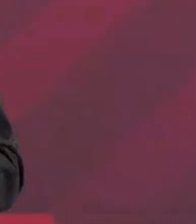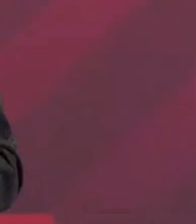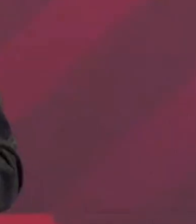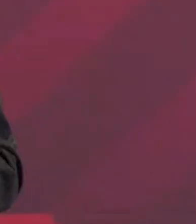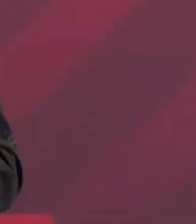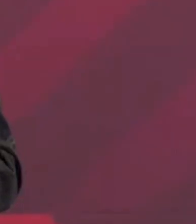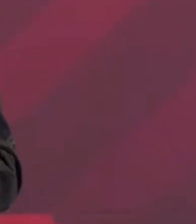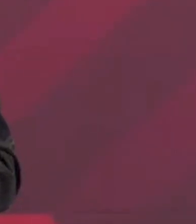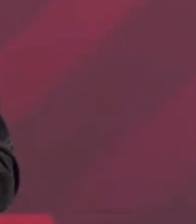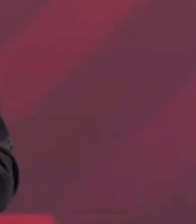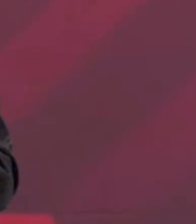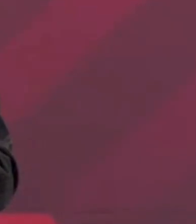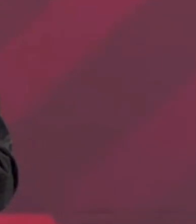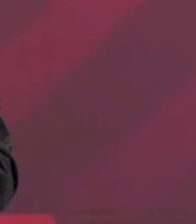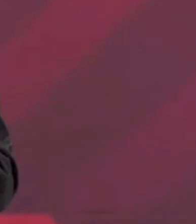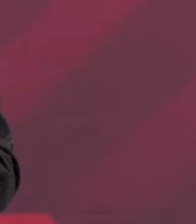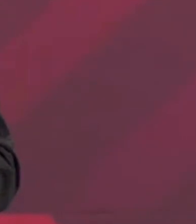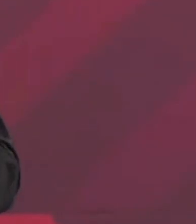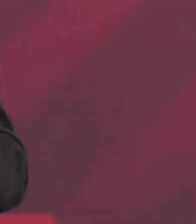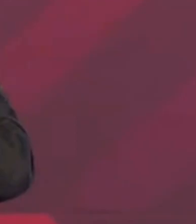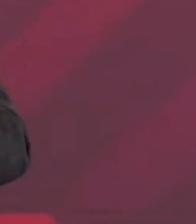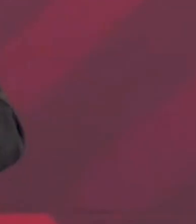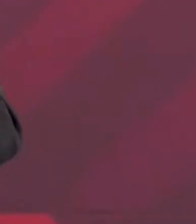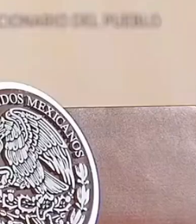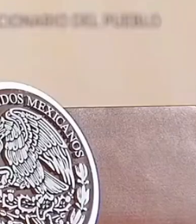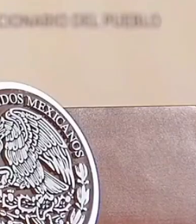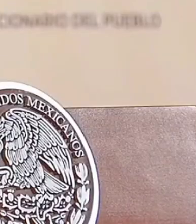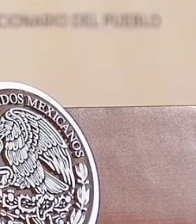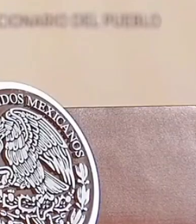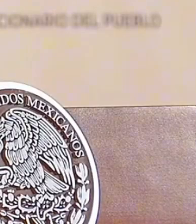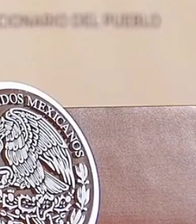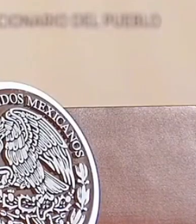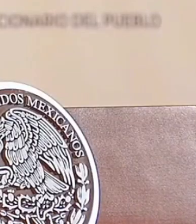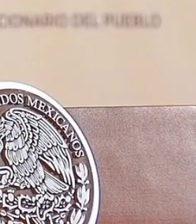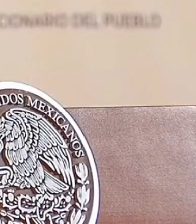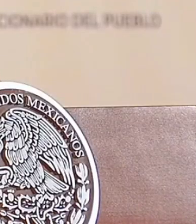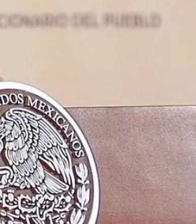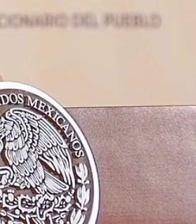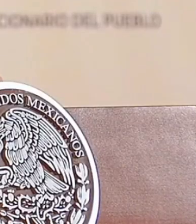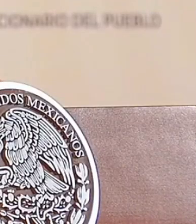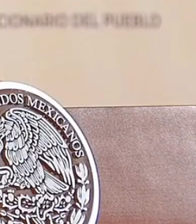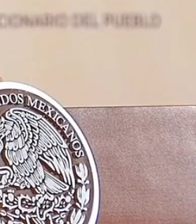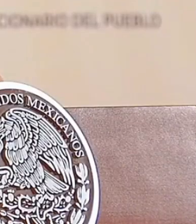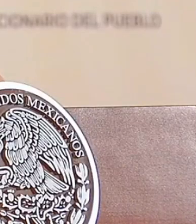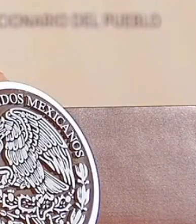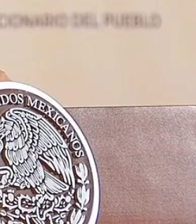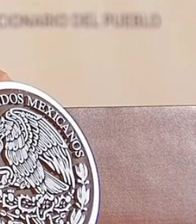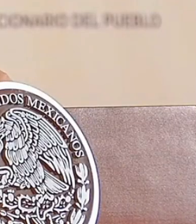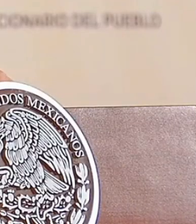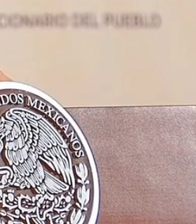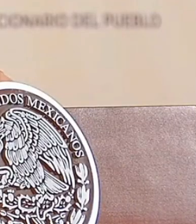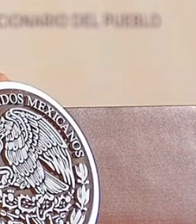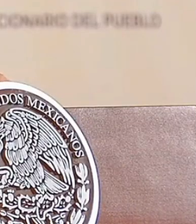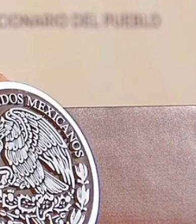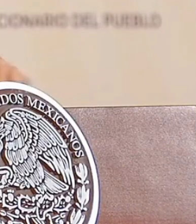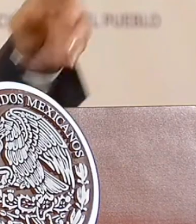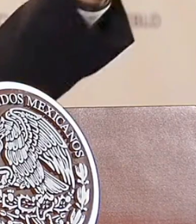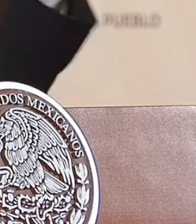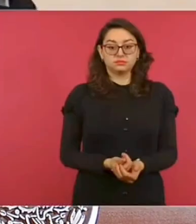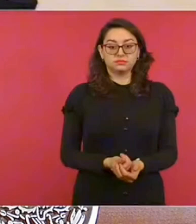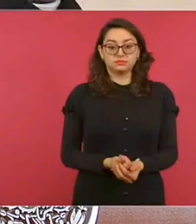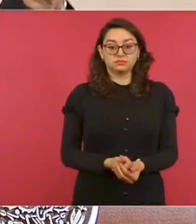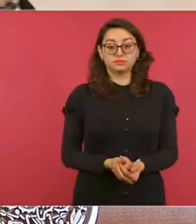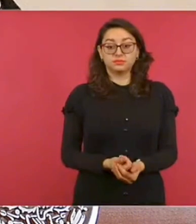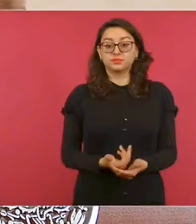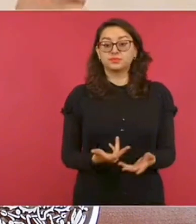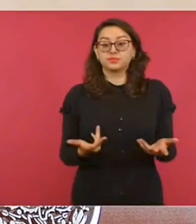de la mayoría de los medios de información, que son de manipulación, como